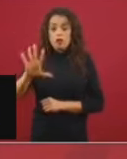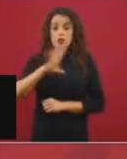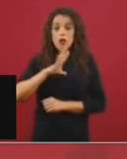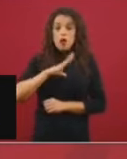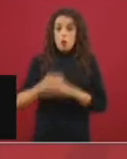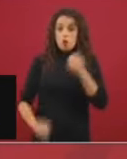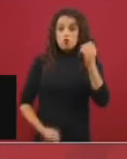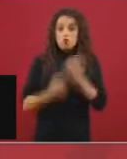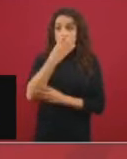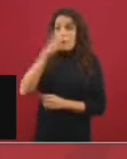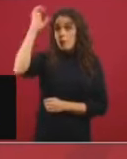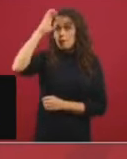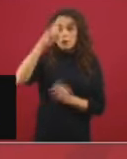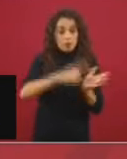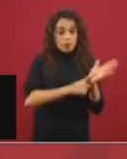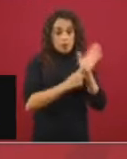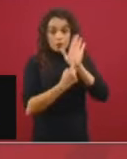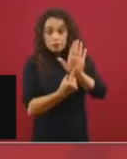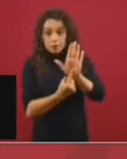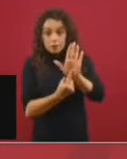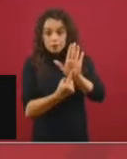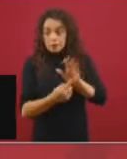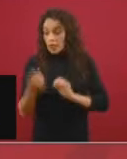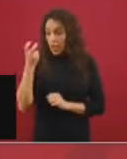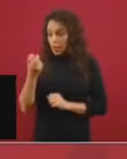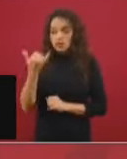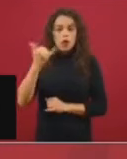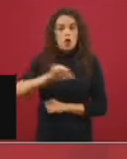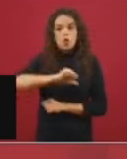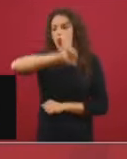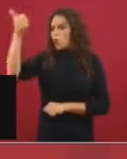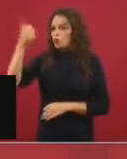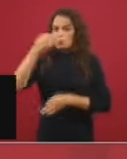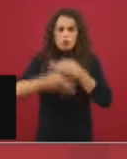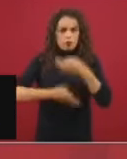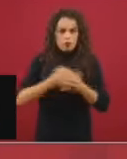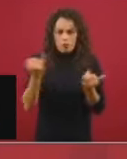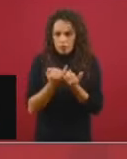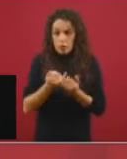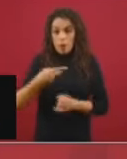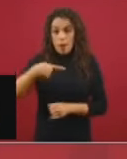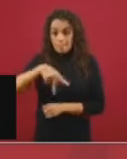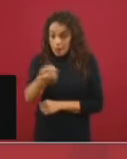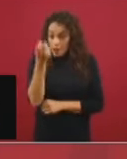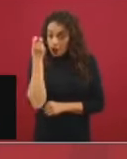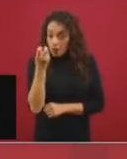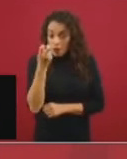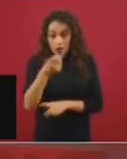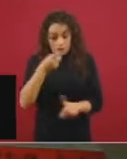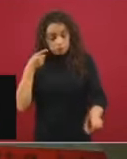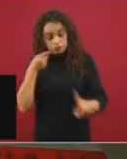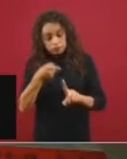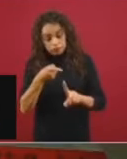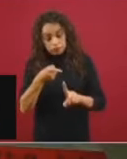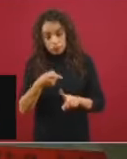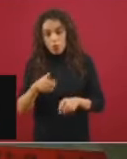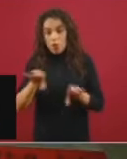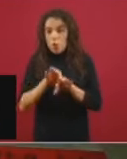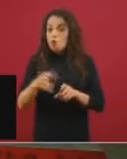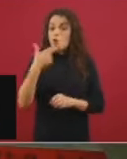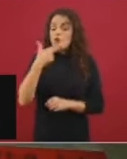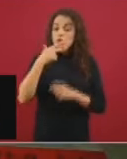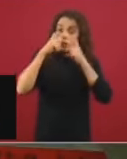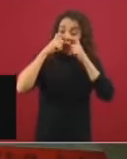relevante, ese y todos. Pero en el caso de este, hay indicaciones específicas sobre el uso de cubrebocas,